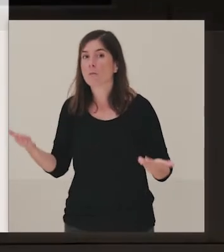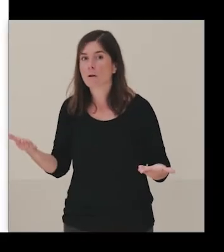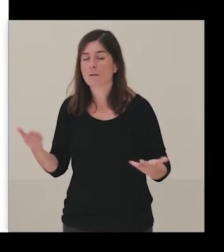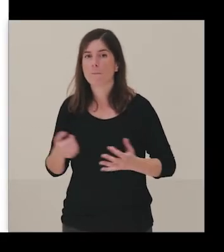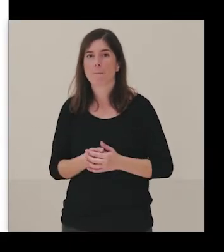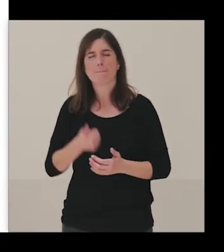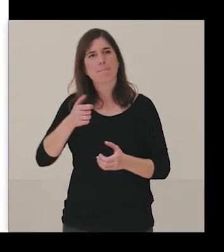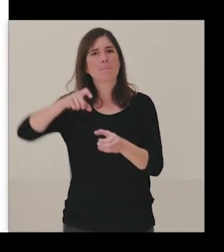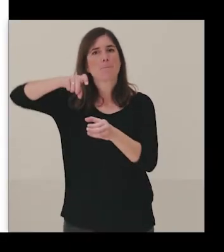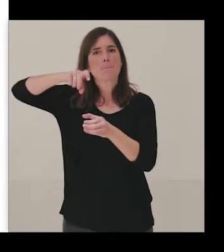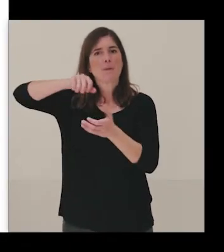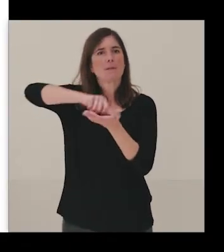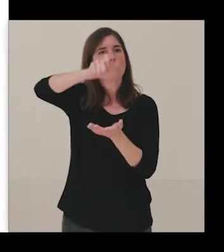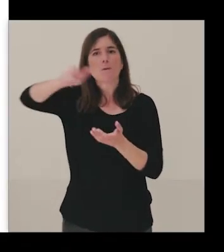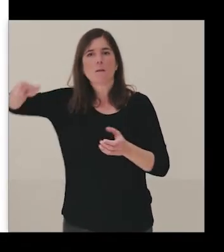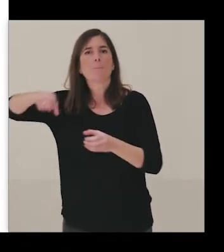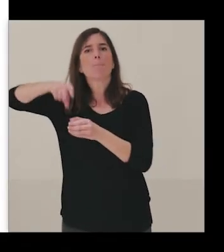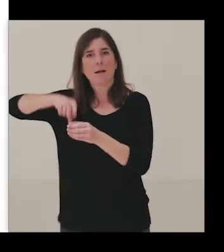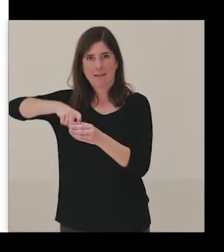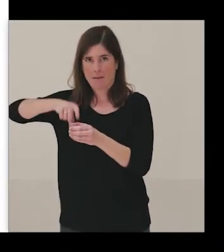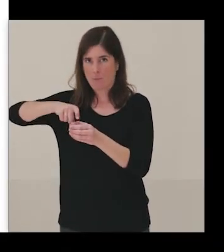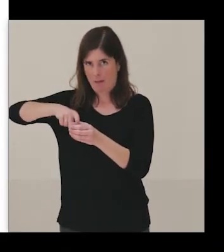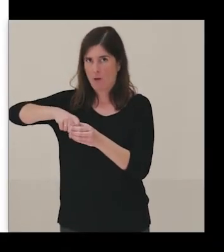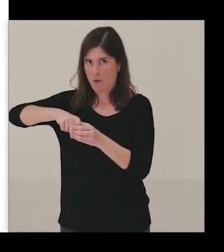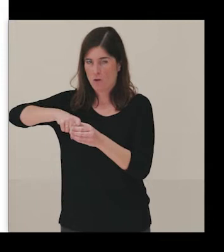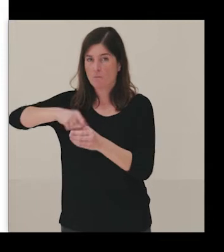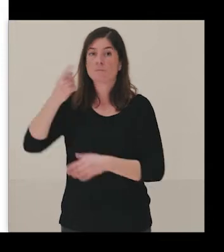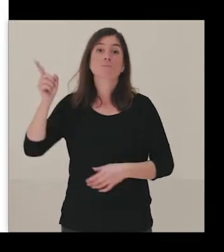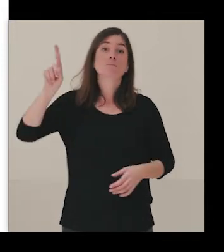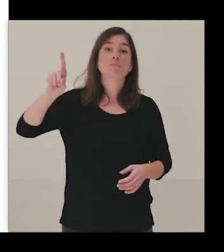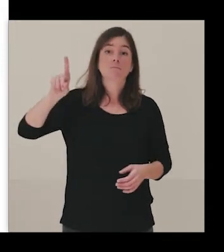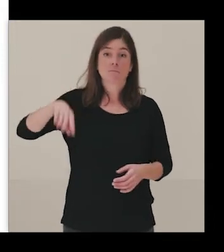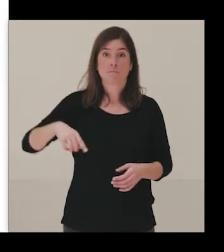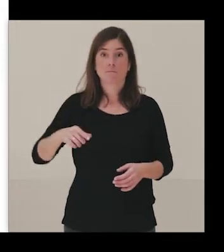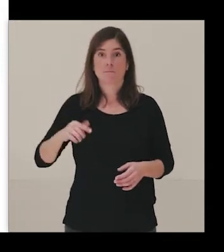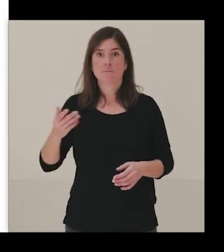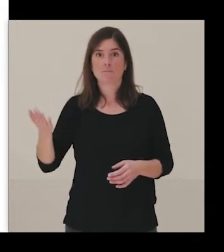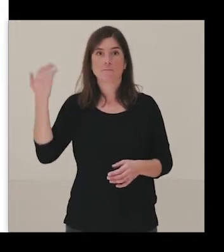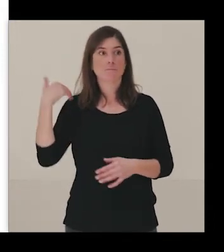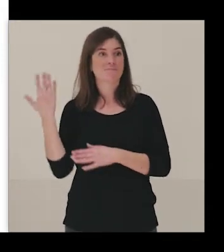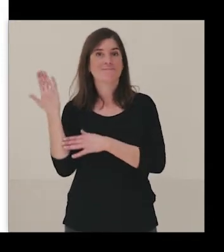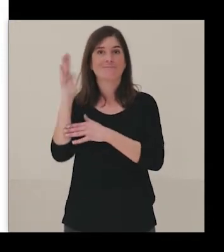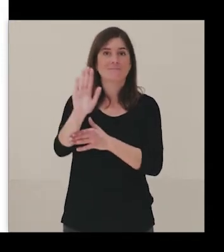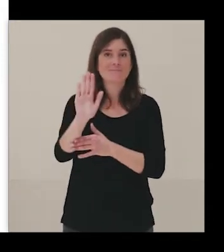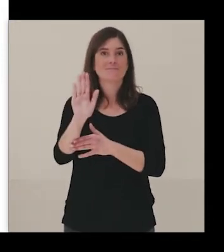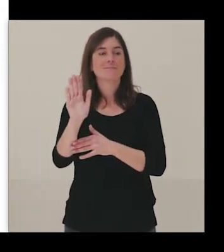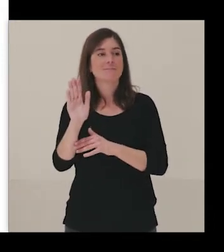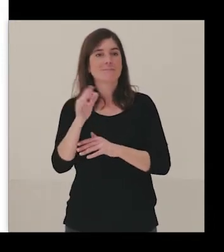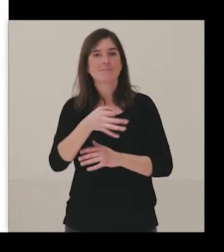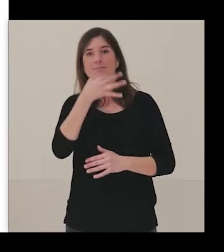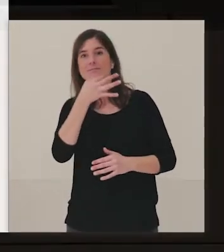tienen que ver con la participación de la ciudadanía también. En la presentación se hablaba de la